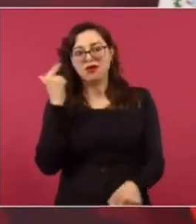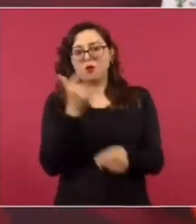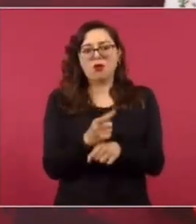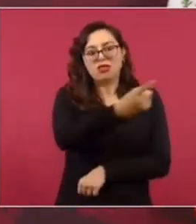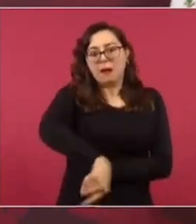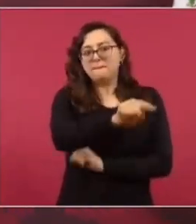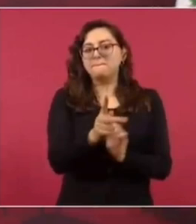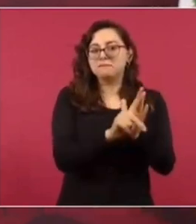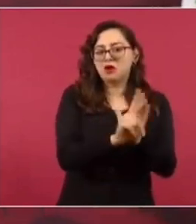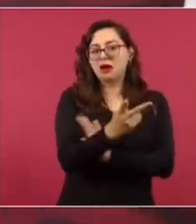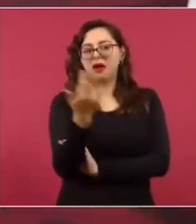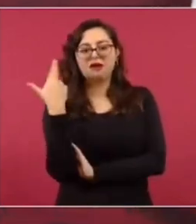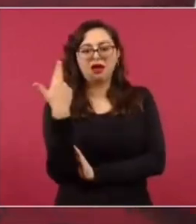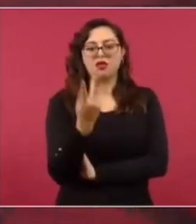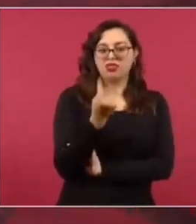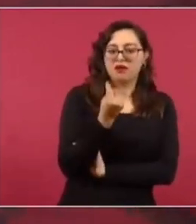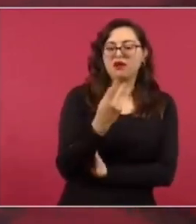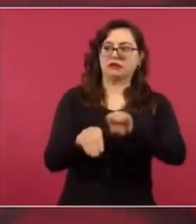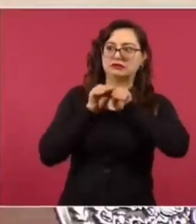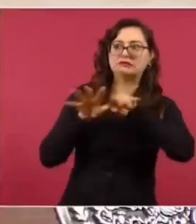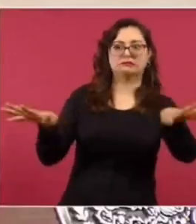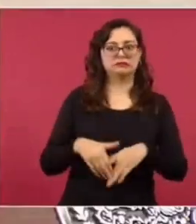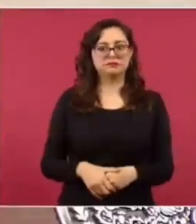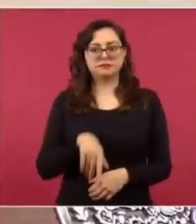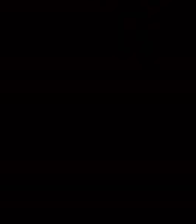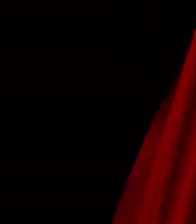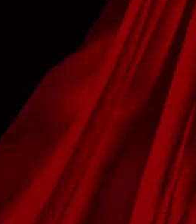¿Cuándo no les conviene?